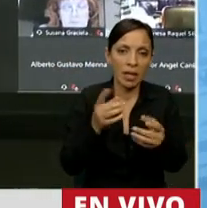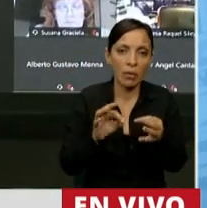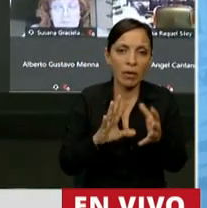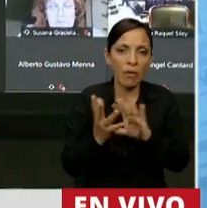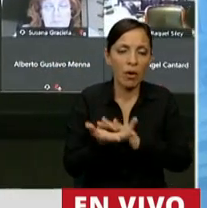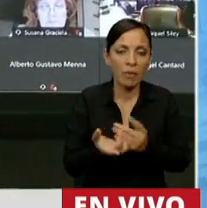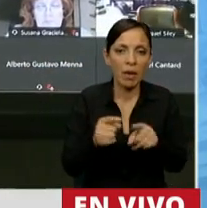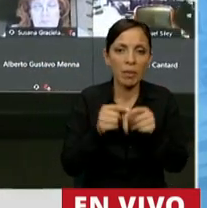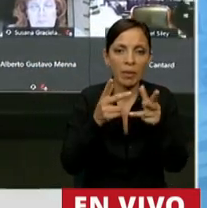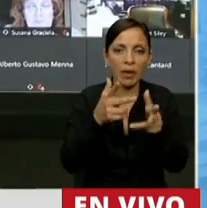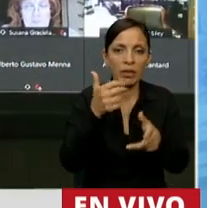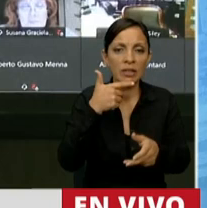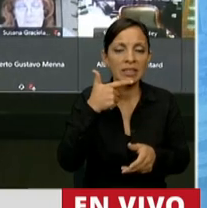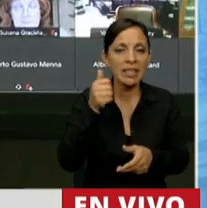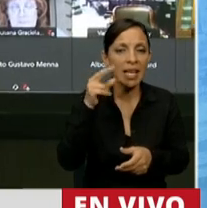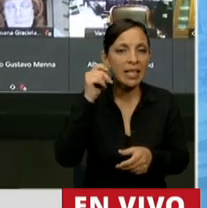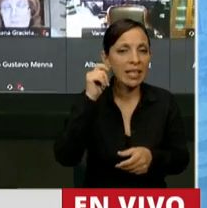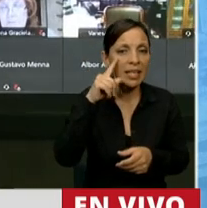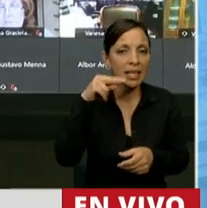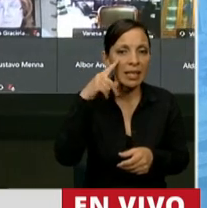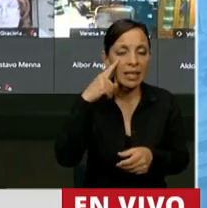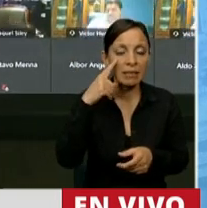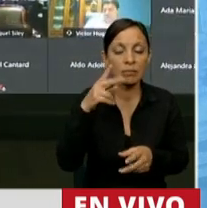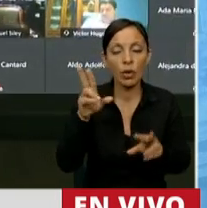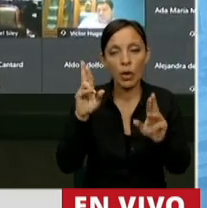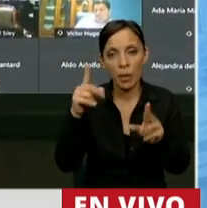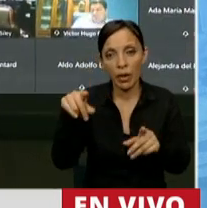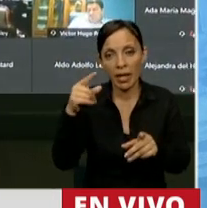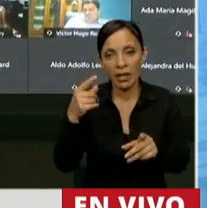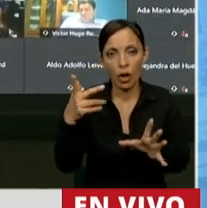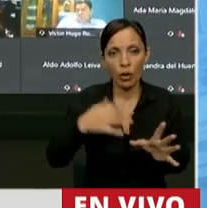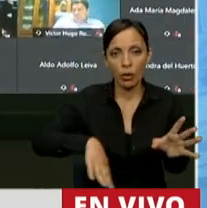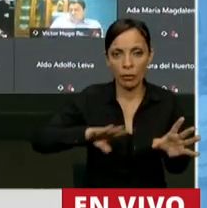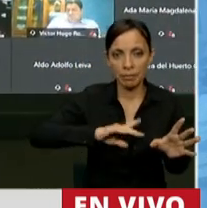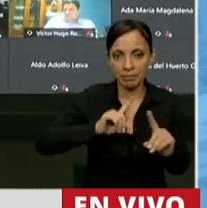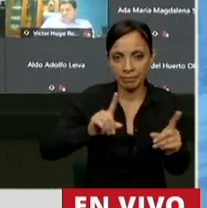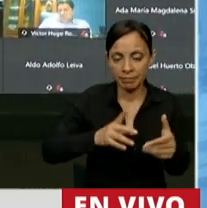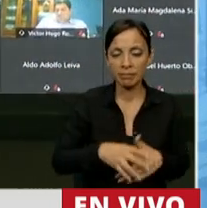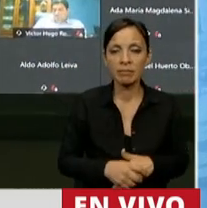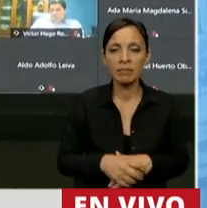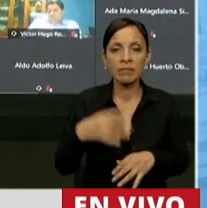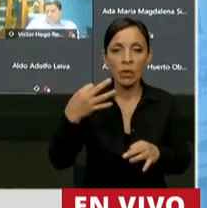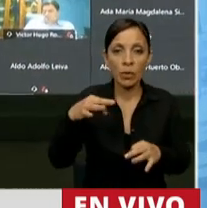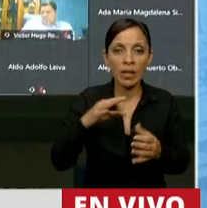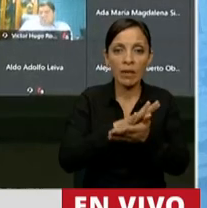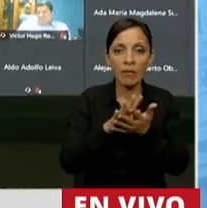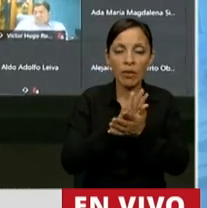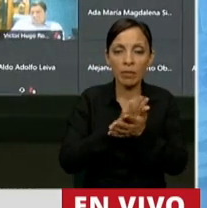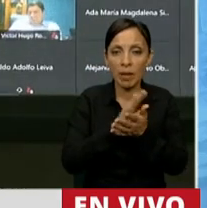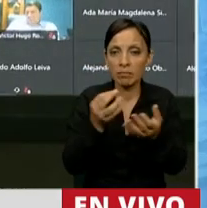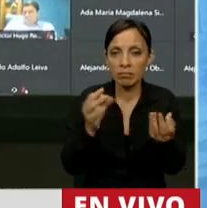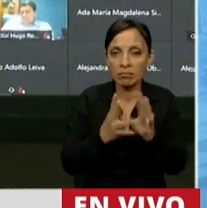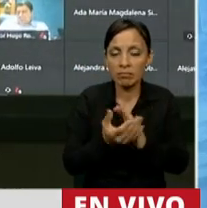el diputado Sarguini, perdón que lo citen, espero que no lo tome a mal, la única manera que se encuentran de solucionar este tipo de cosas son